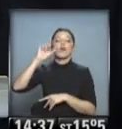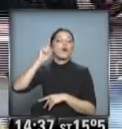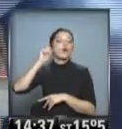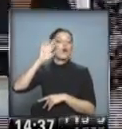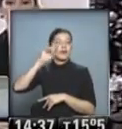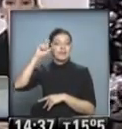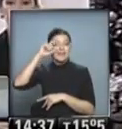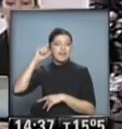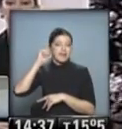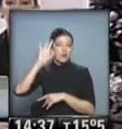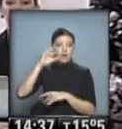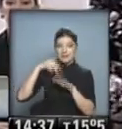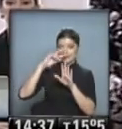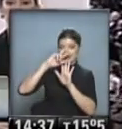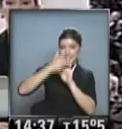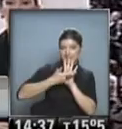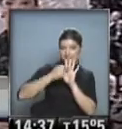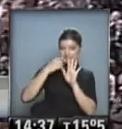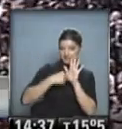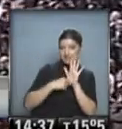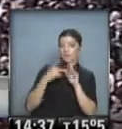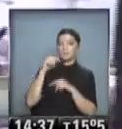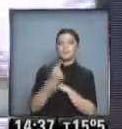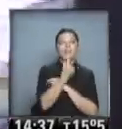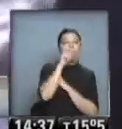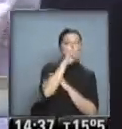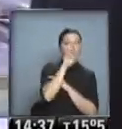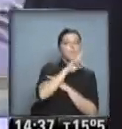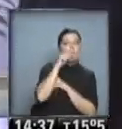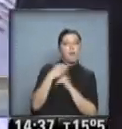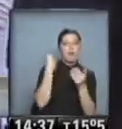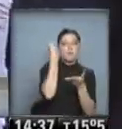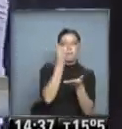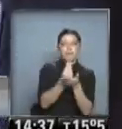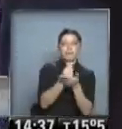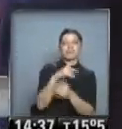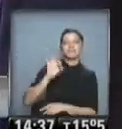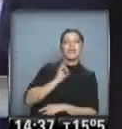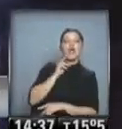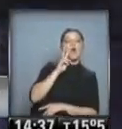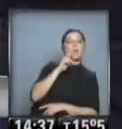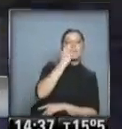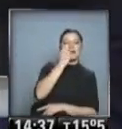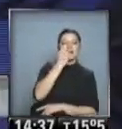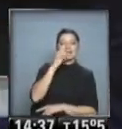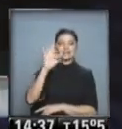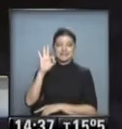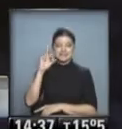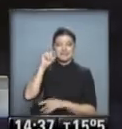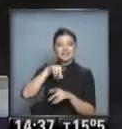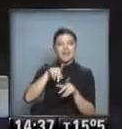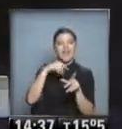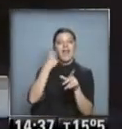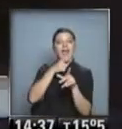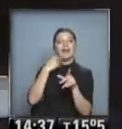tercero. Bachelet fue la primera mujer en llegar a la presidencia en 2006, cargo que abandonó con una imagen positiva del